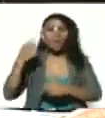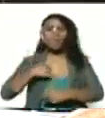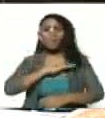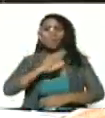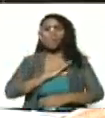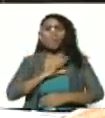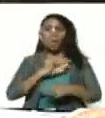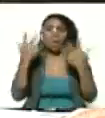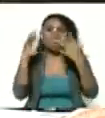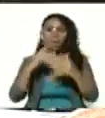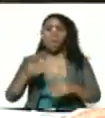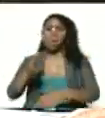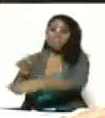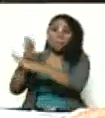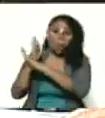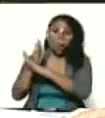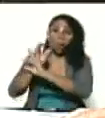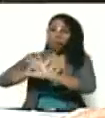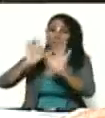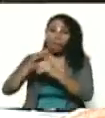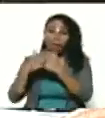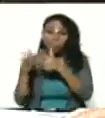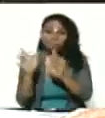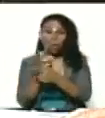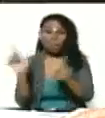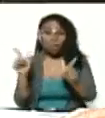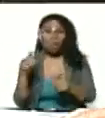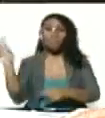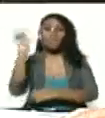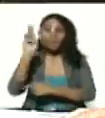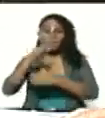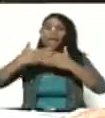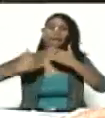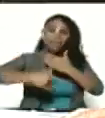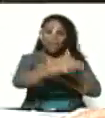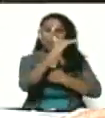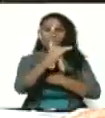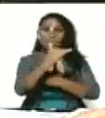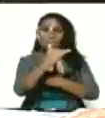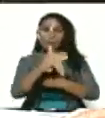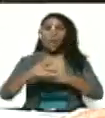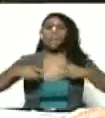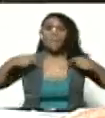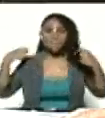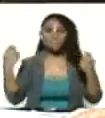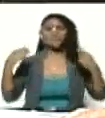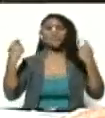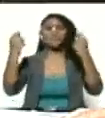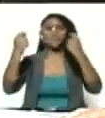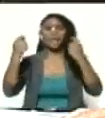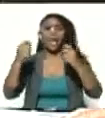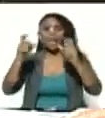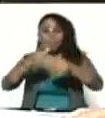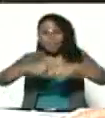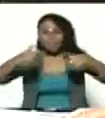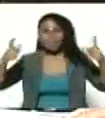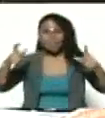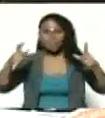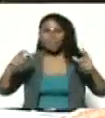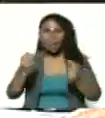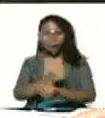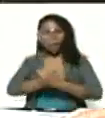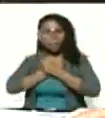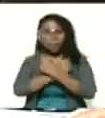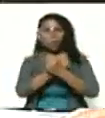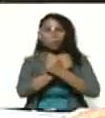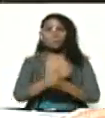bloqueo o sin bloqueo Venezuela va a salir adelante en prosperidad en crecimiento con amor